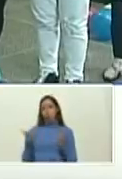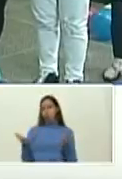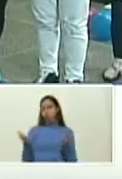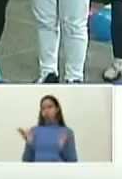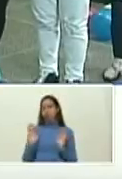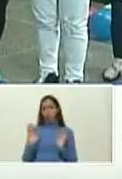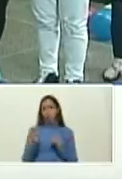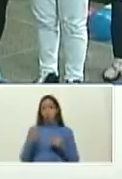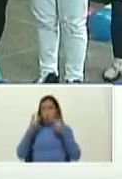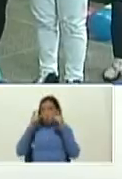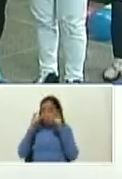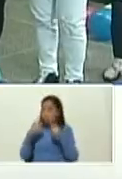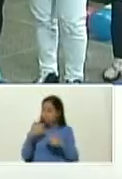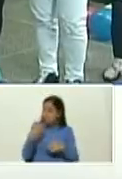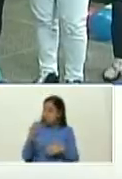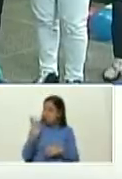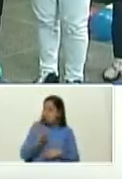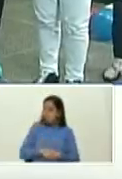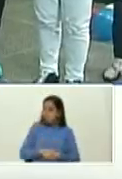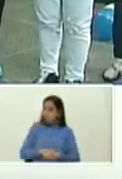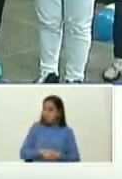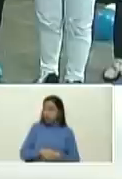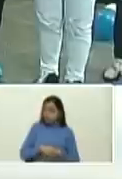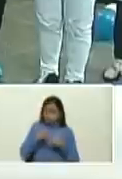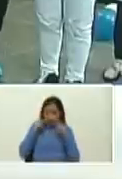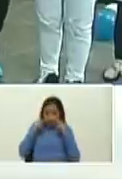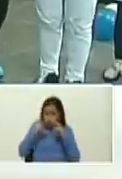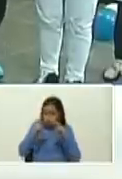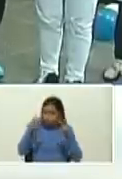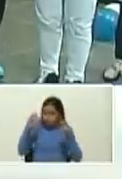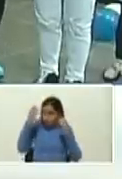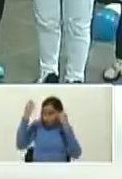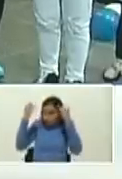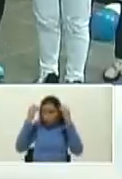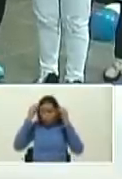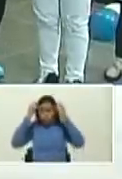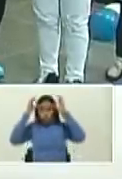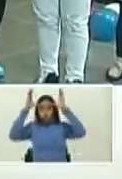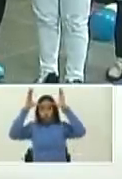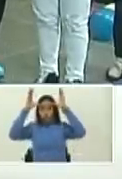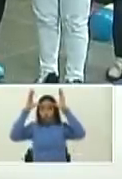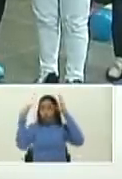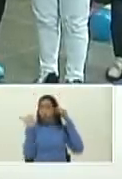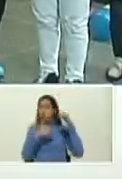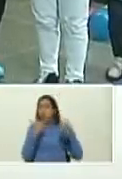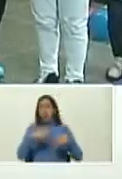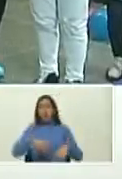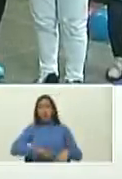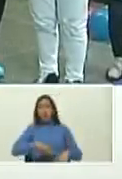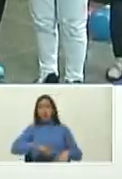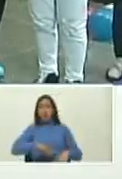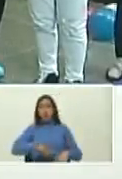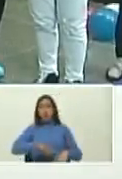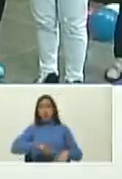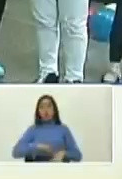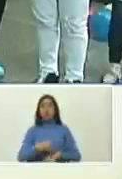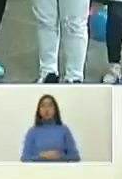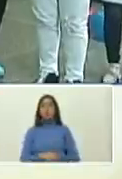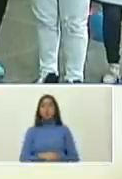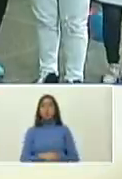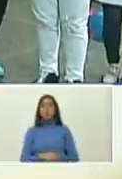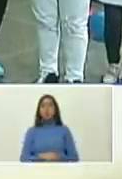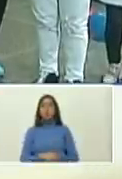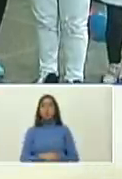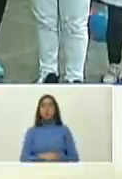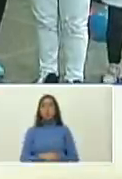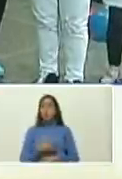tremendos lentes Naún eso te amplió la visión ideológica ah Naún está